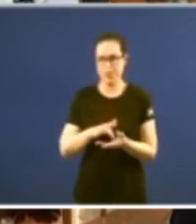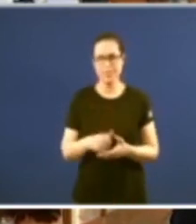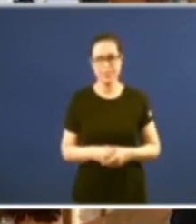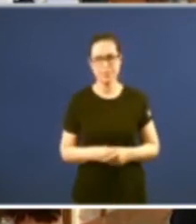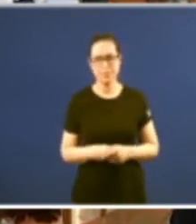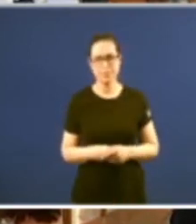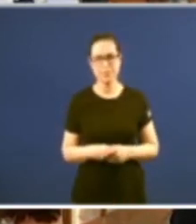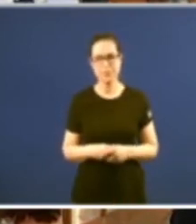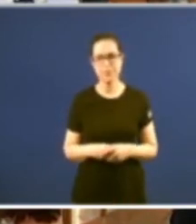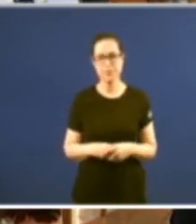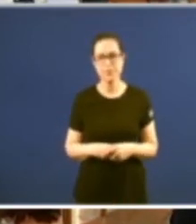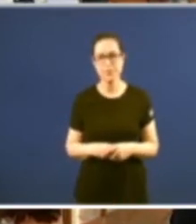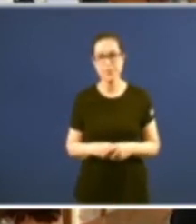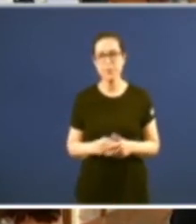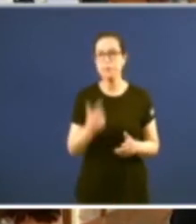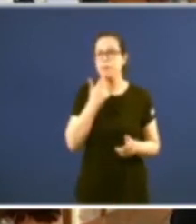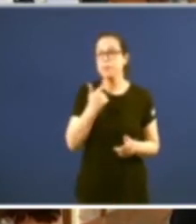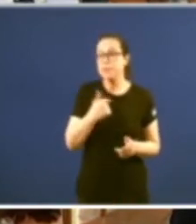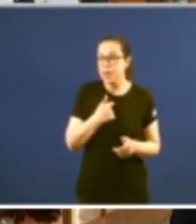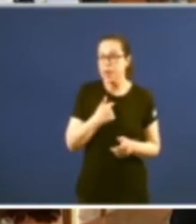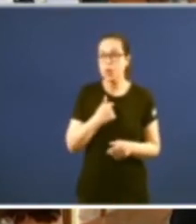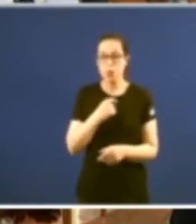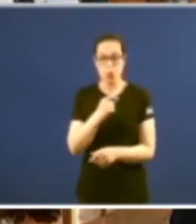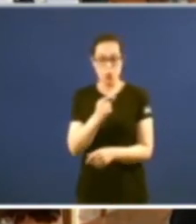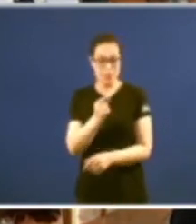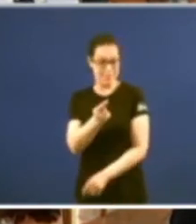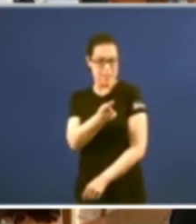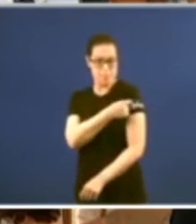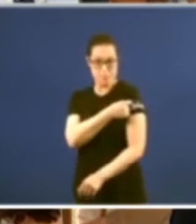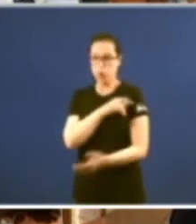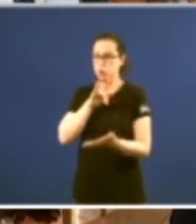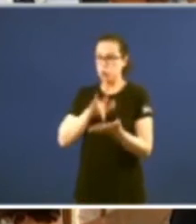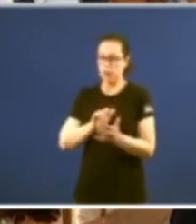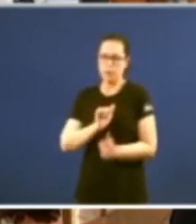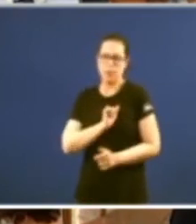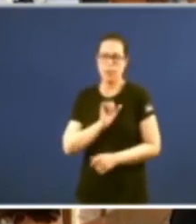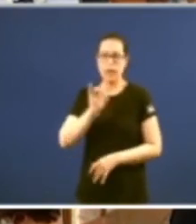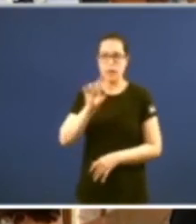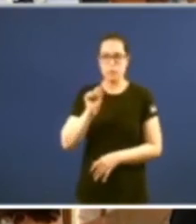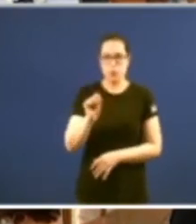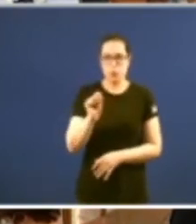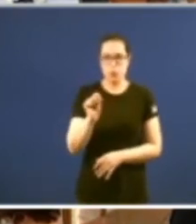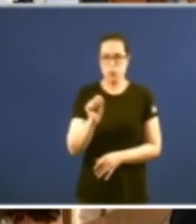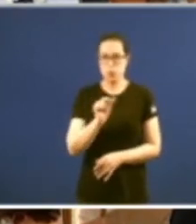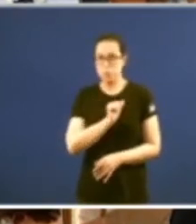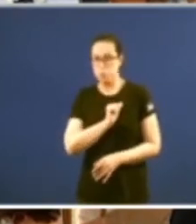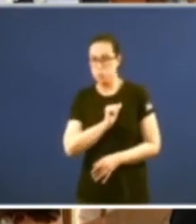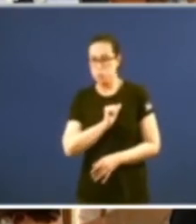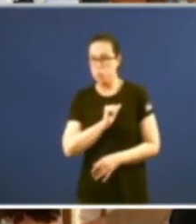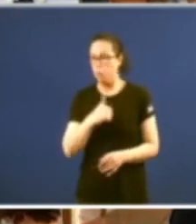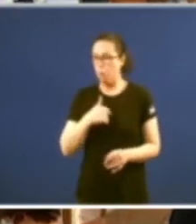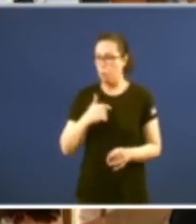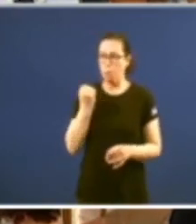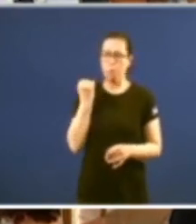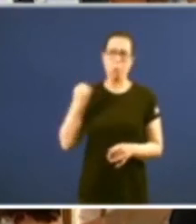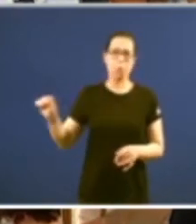dixerme que esperara 15 minutos despois da topinchazo en lugar de eso vin un paseo